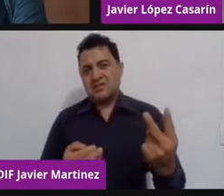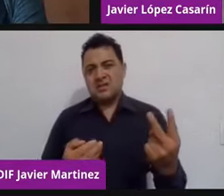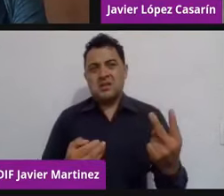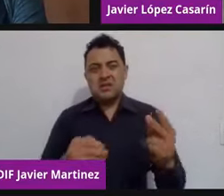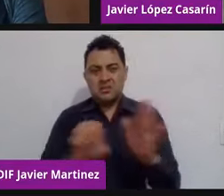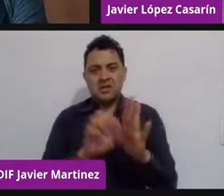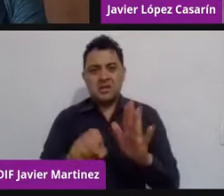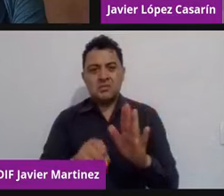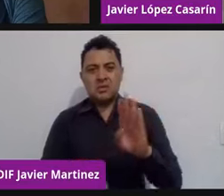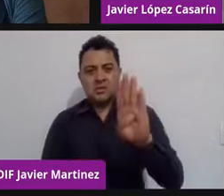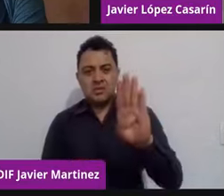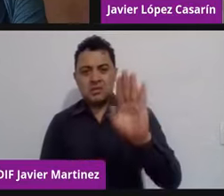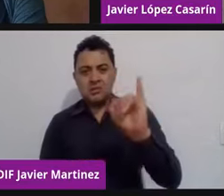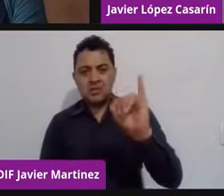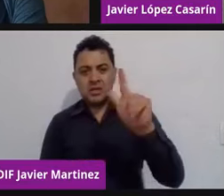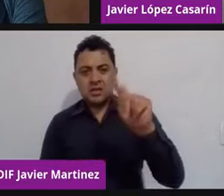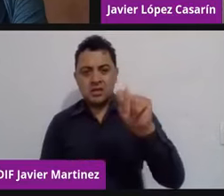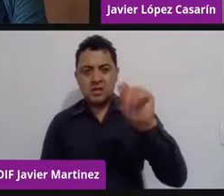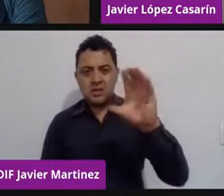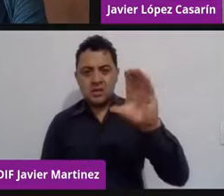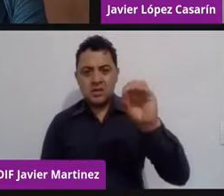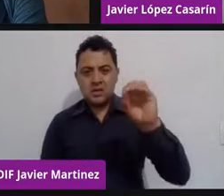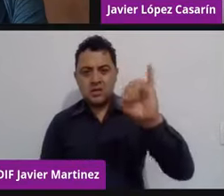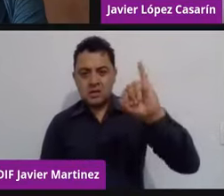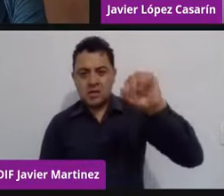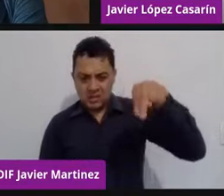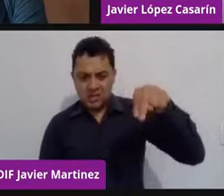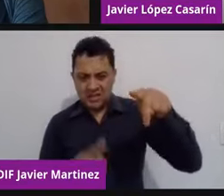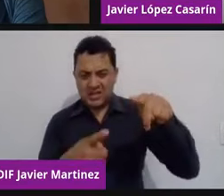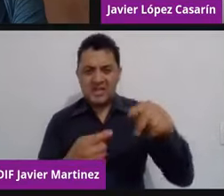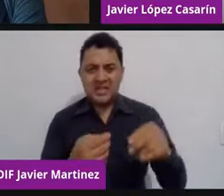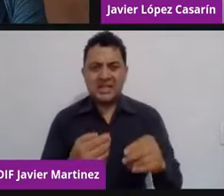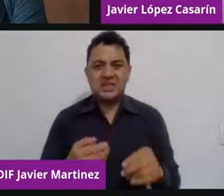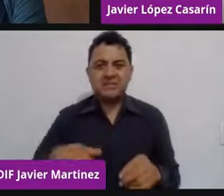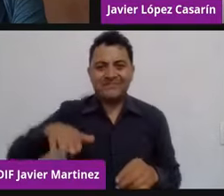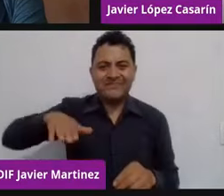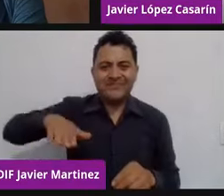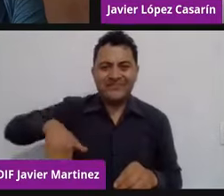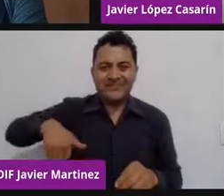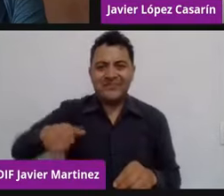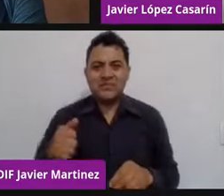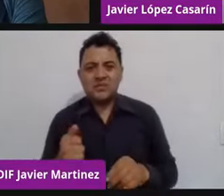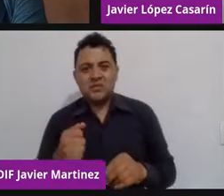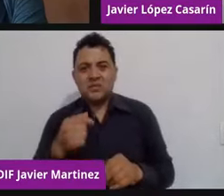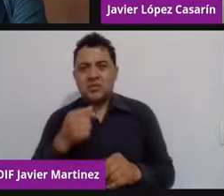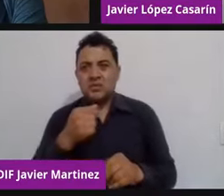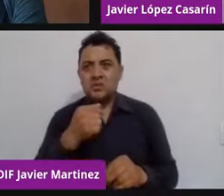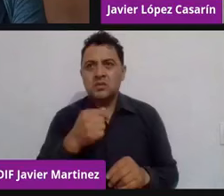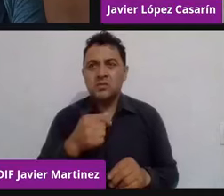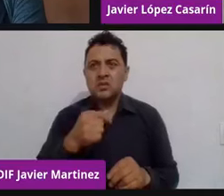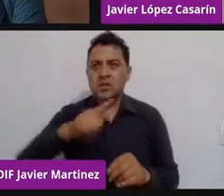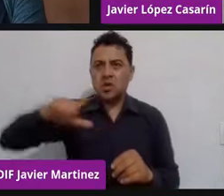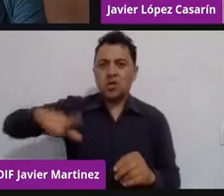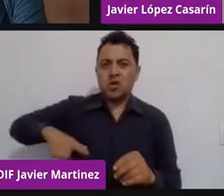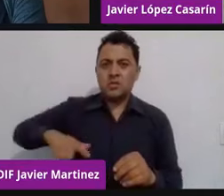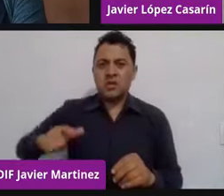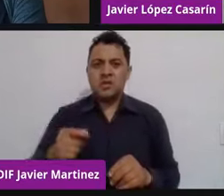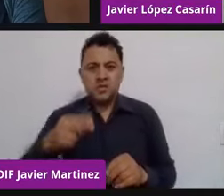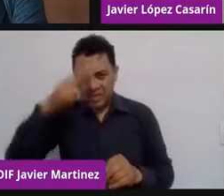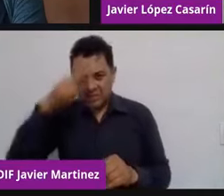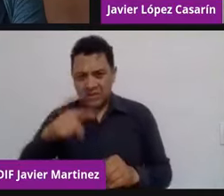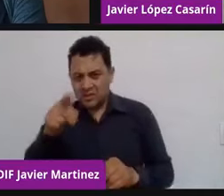me llama mucho la atención. Me parece que recientemente hubo algún pronunciamiento por parte del gobierno de México a través de